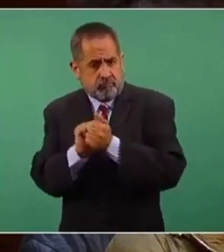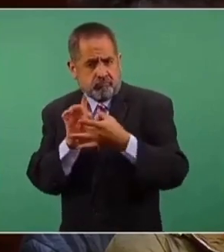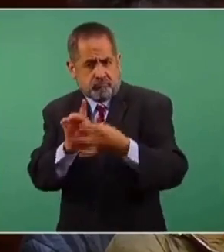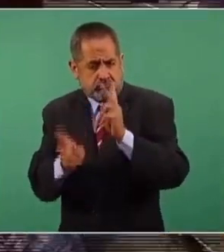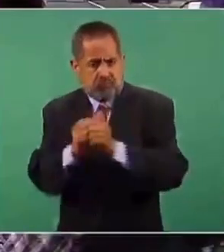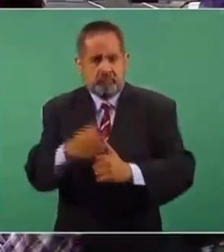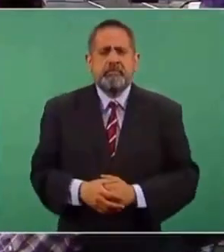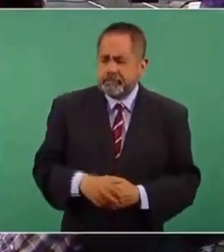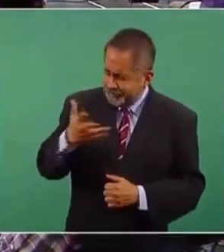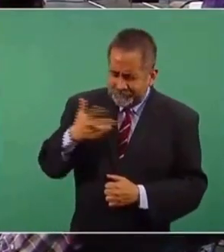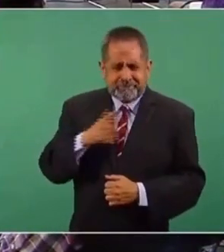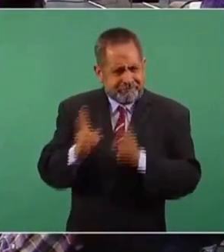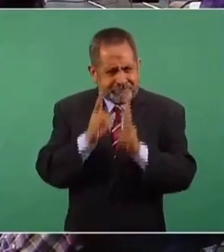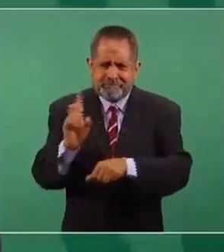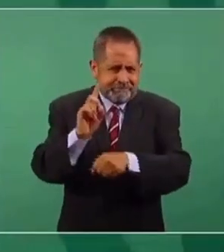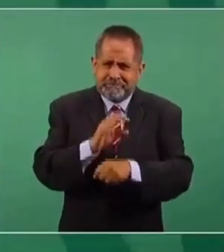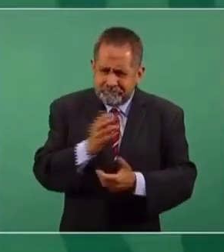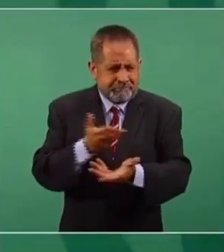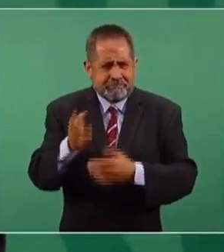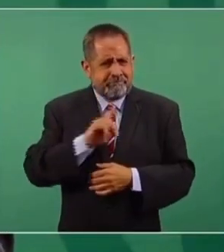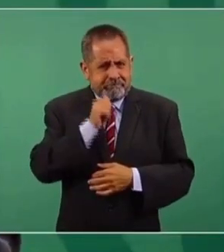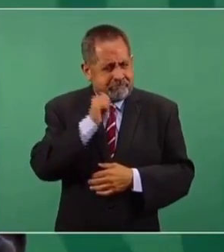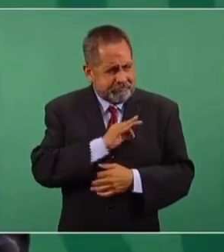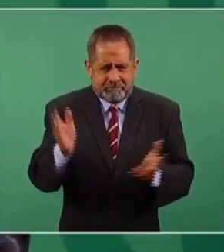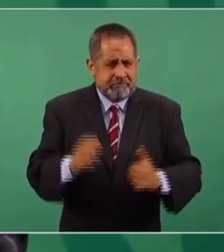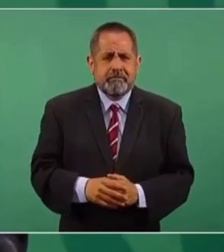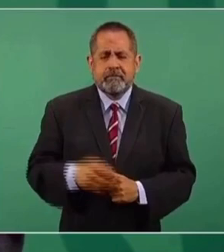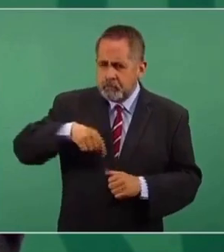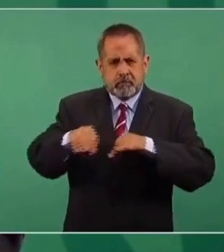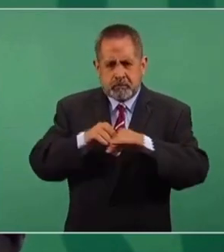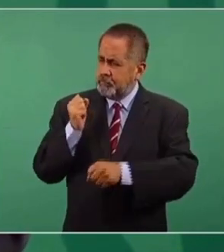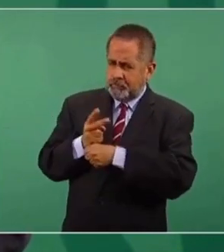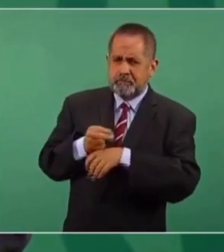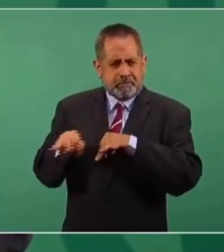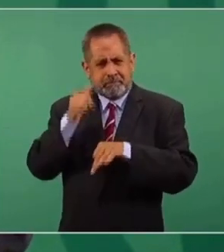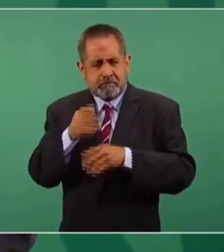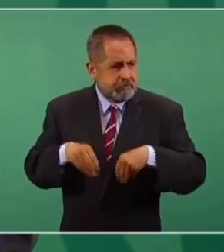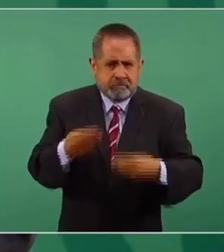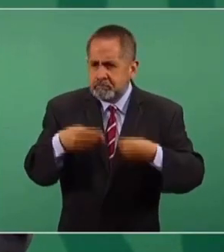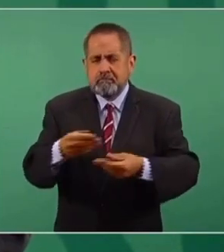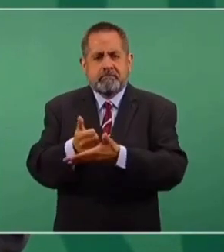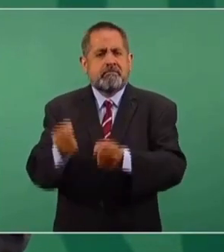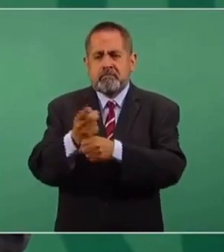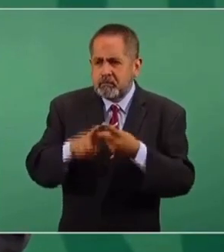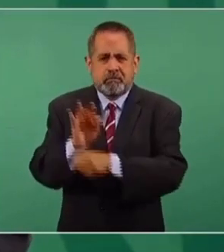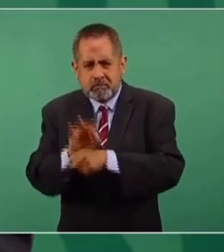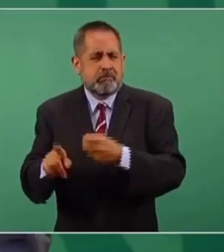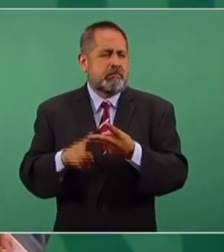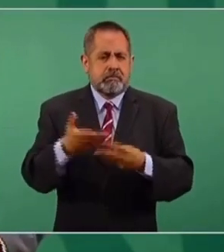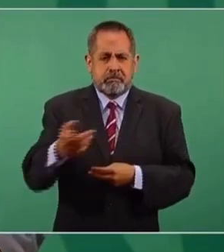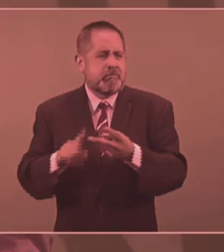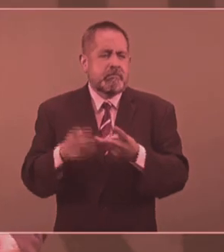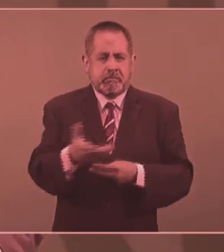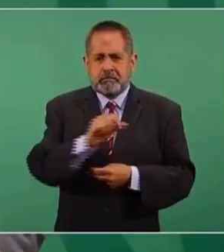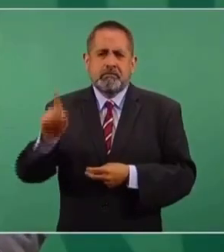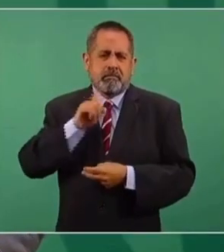mujeres justamente. Pues tenemos puentes, Sara, todos los días. Estamos trabajando desde muy temprano para garantizar la seguridad, la protección de